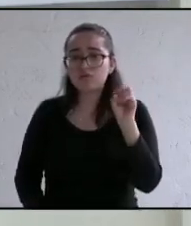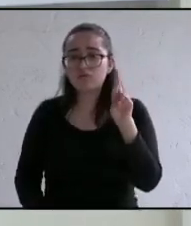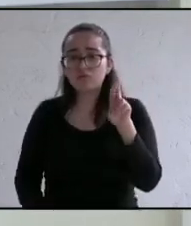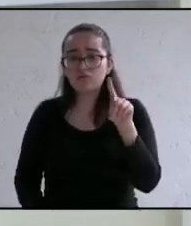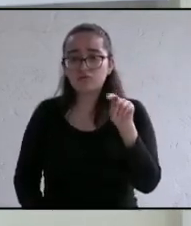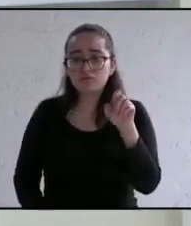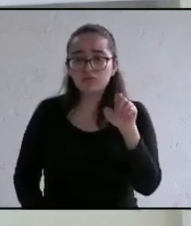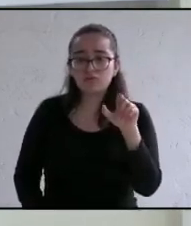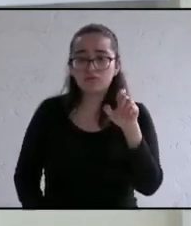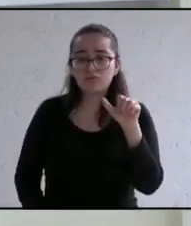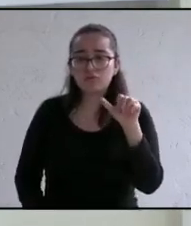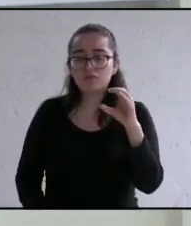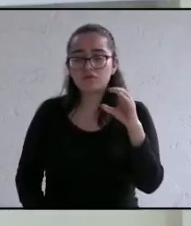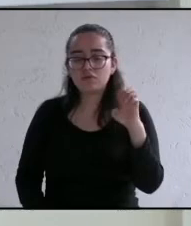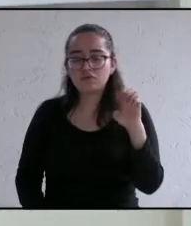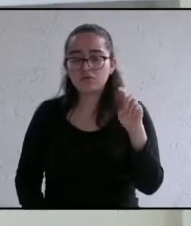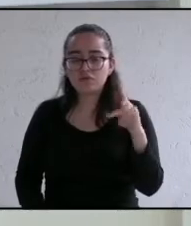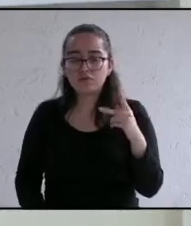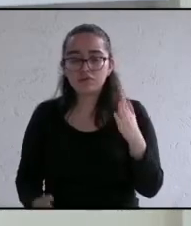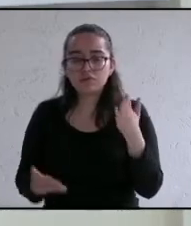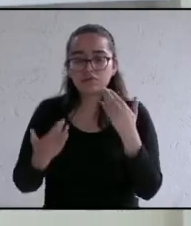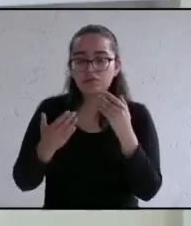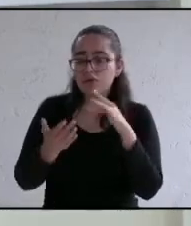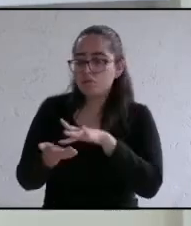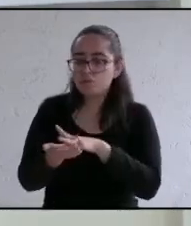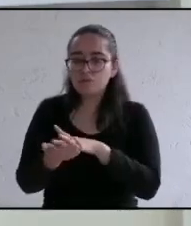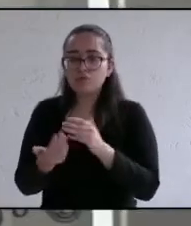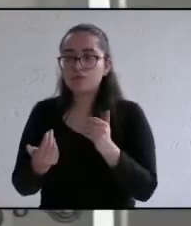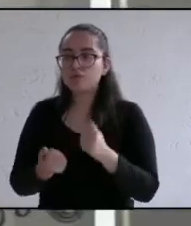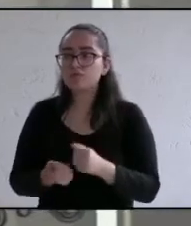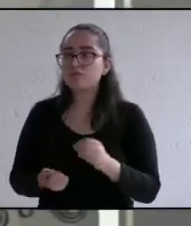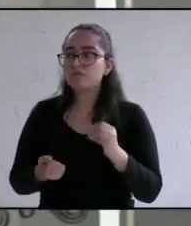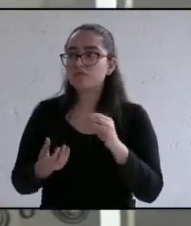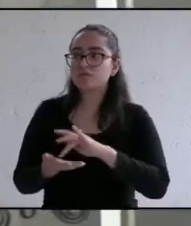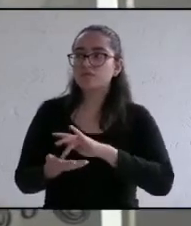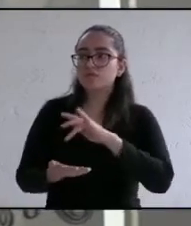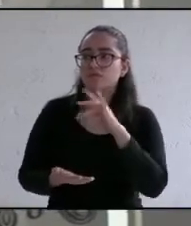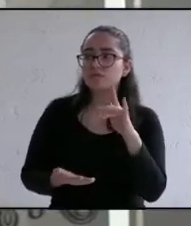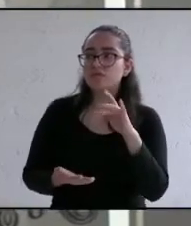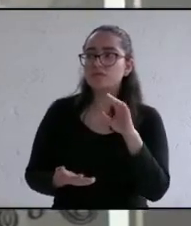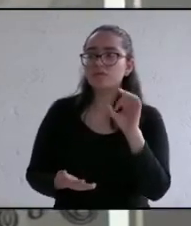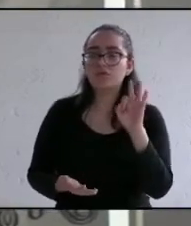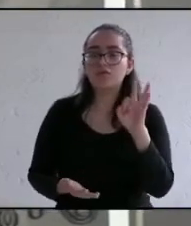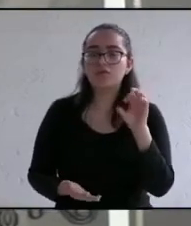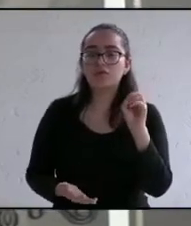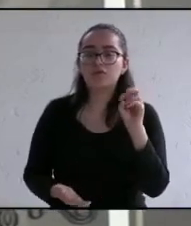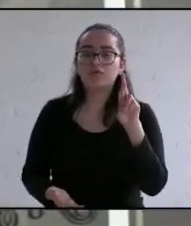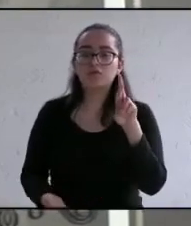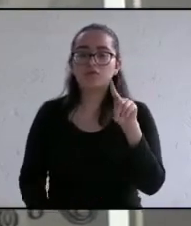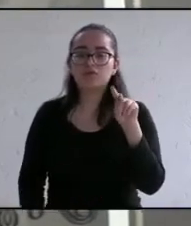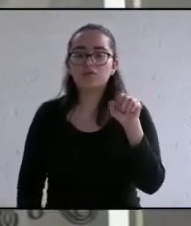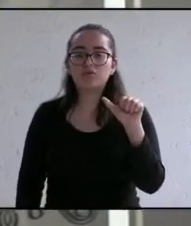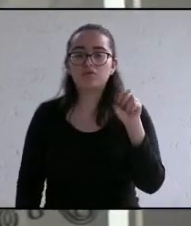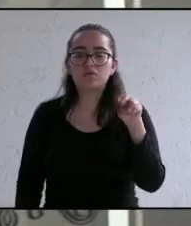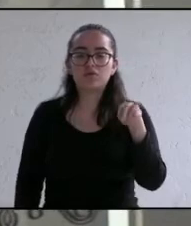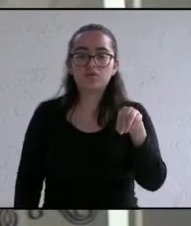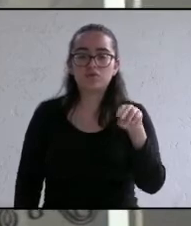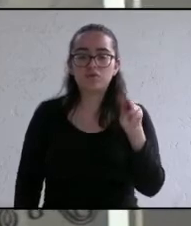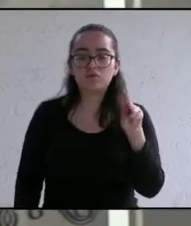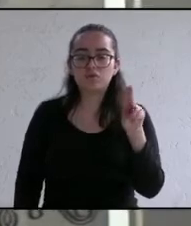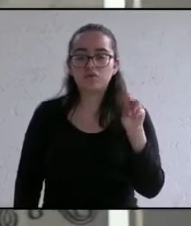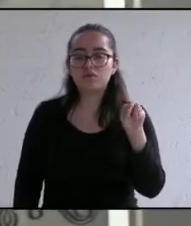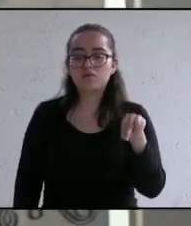para varios municipios veracruzanos adelante muchas gracias contamos con el Furtamón que es una partida presupuestal federal